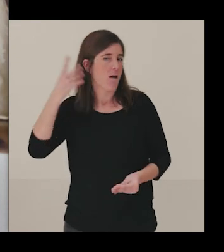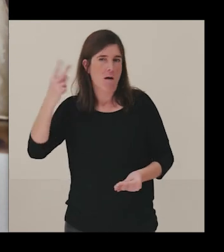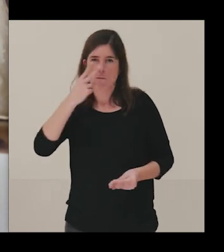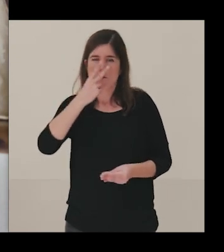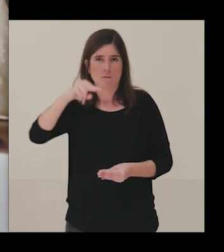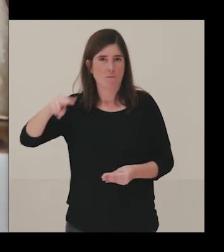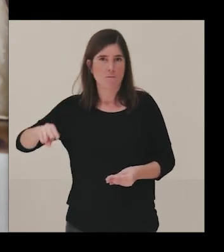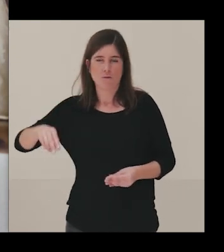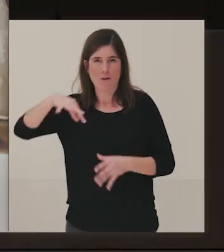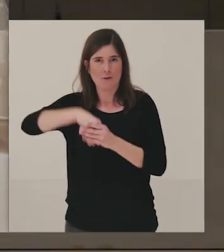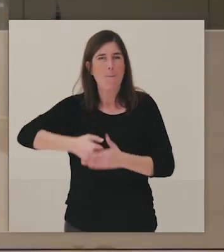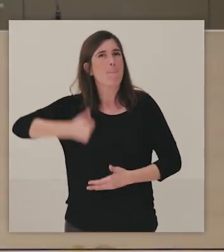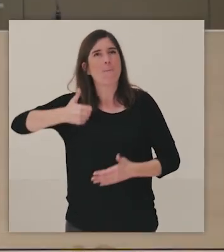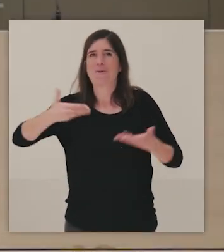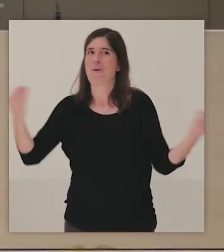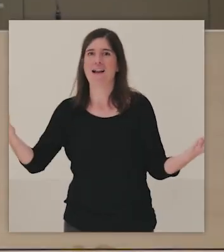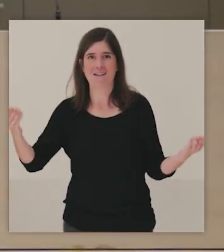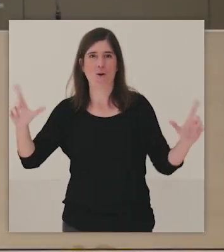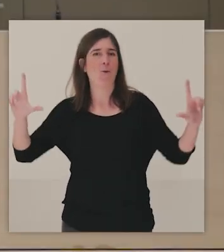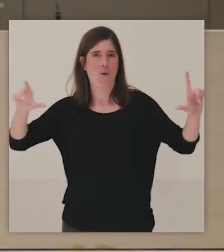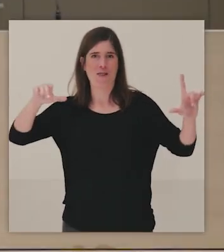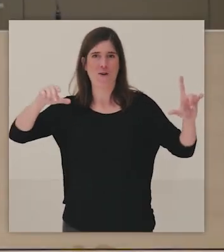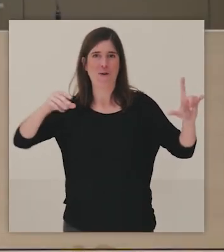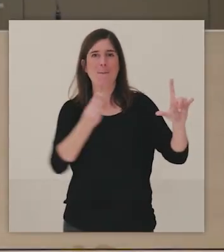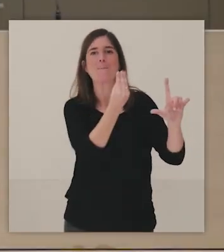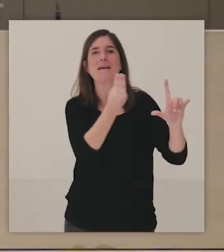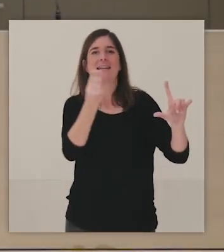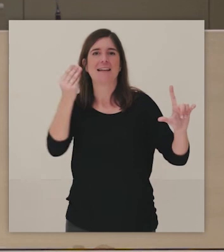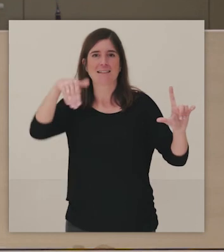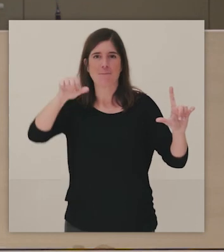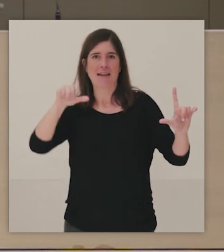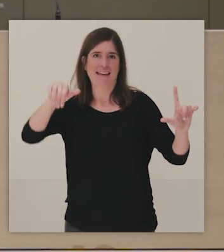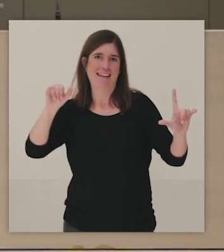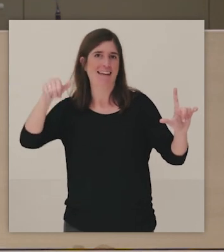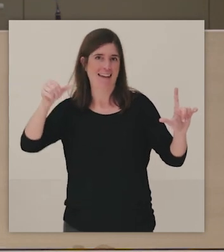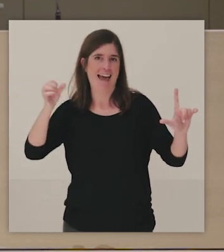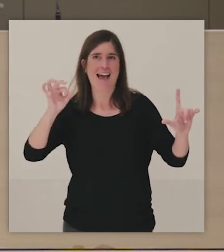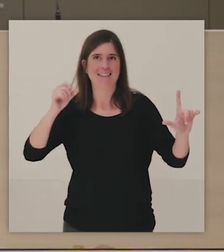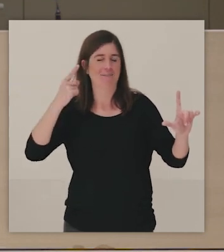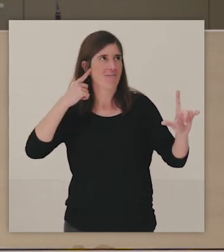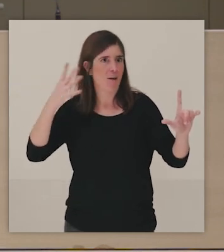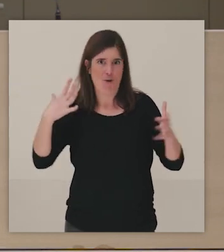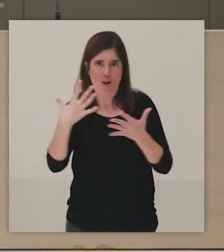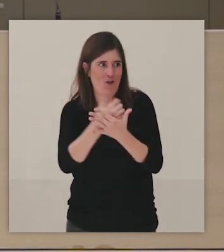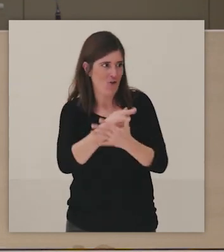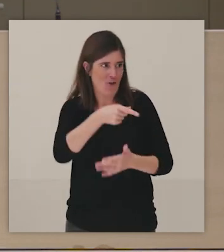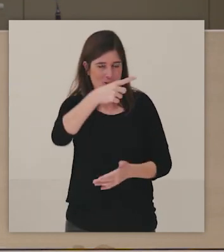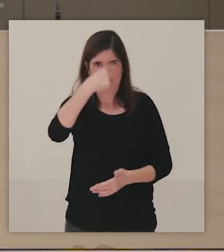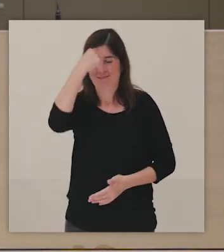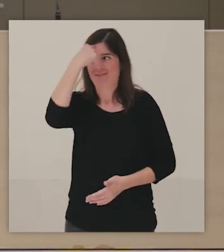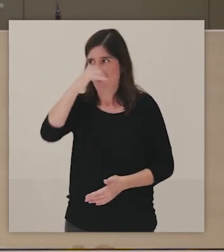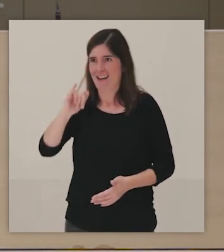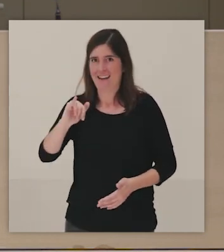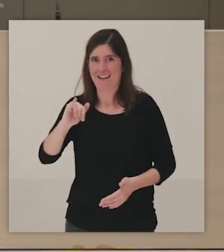museo, es como la obra que si a todos os preguntan, no lo sé, igual no, pero bueno, como la imagen que tenemos siempre es